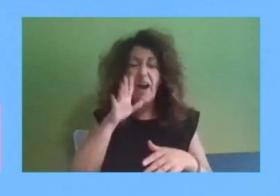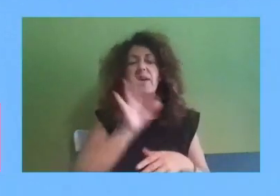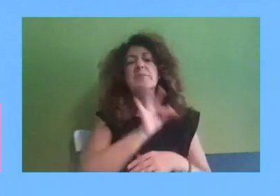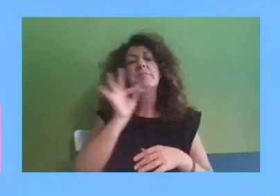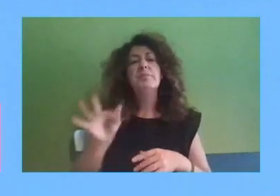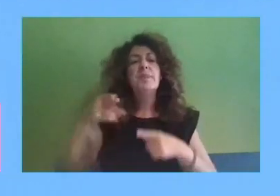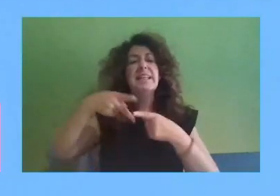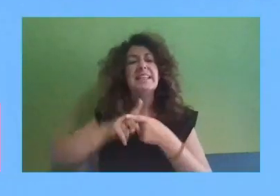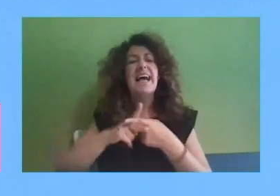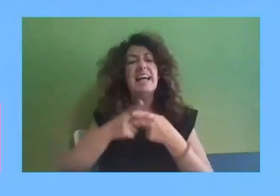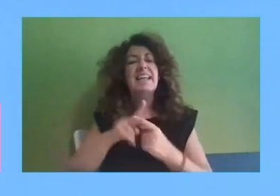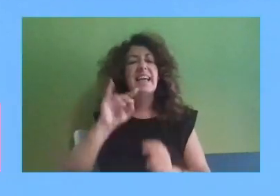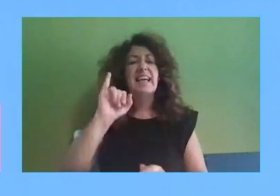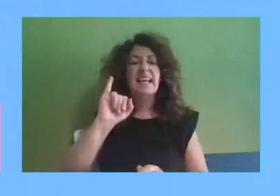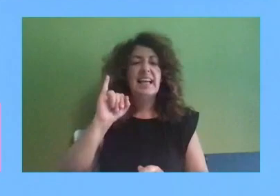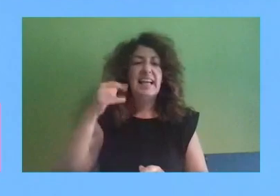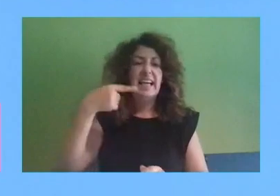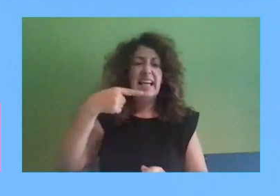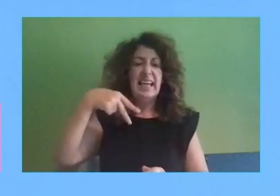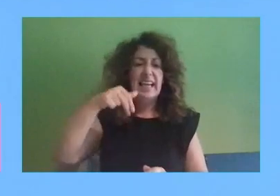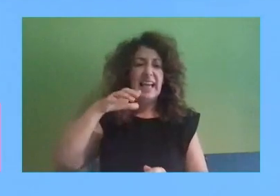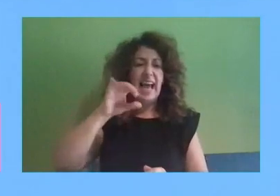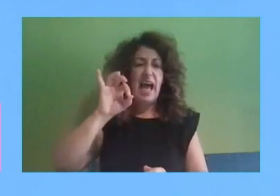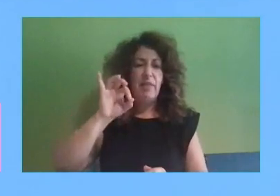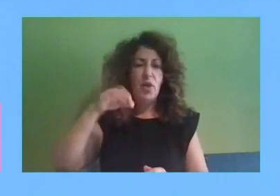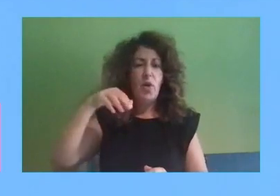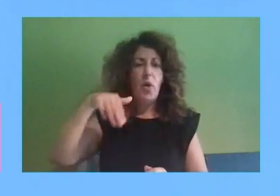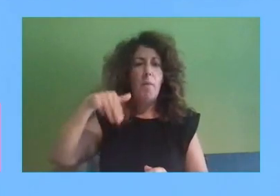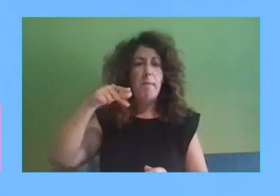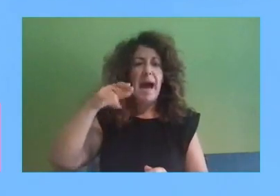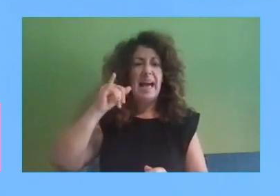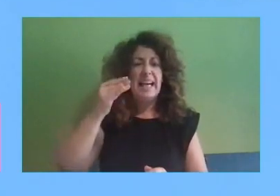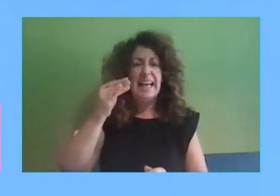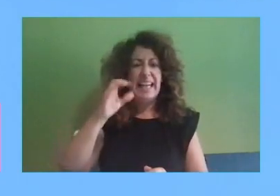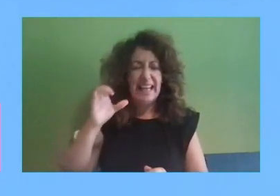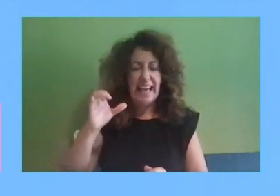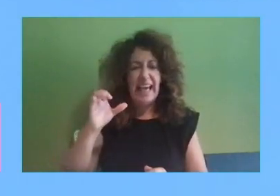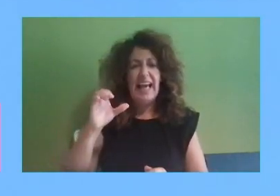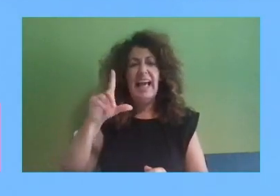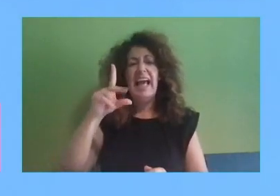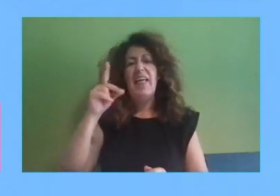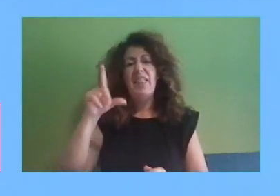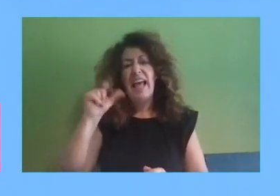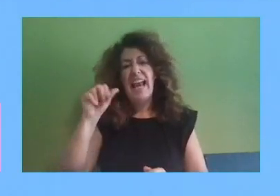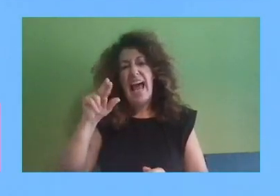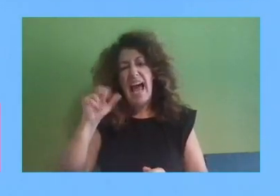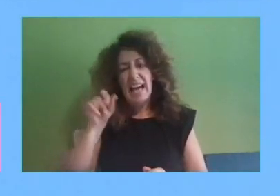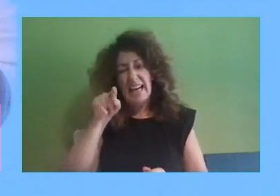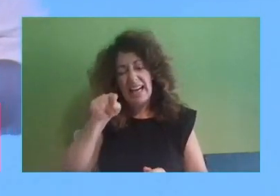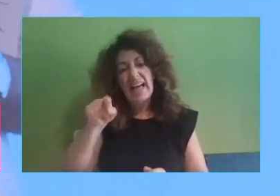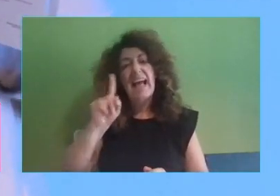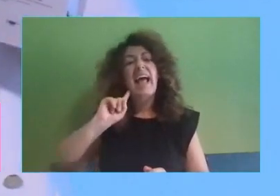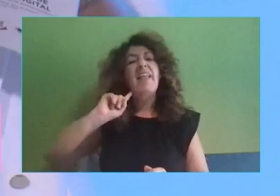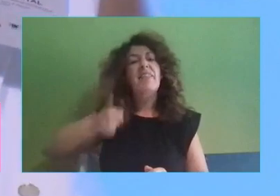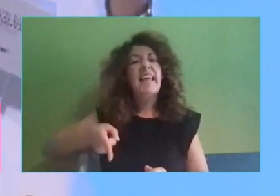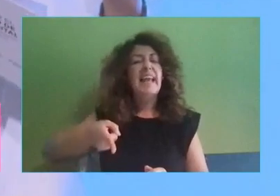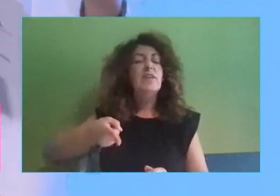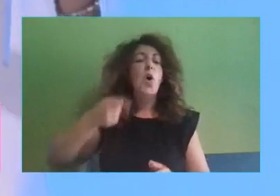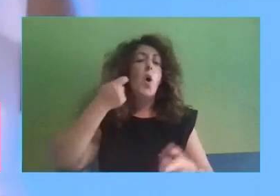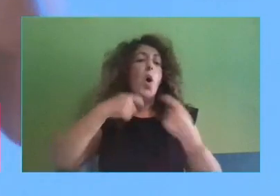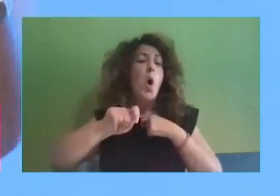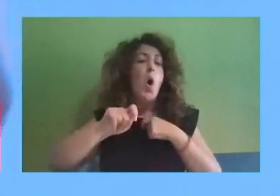Ignacio Manrique de Lara. Él es director de marketing de BDigital en Bjob Empleabilidad y nos va a trasladar